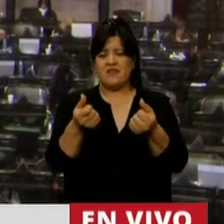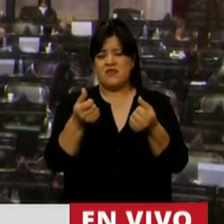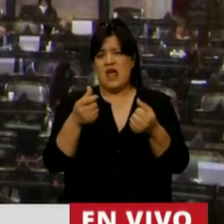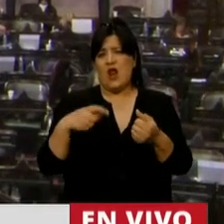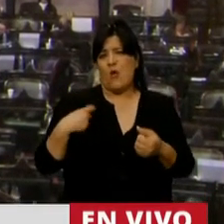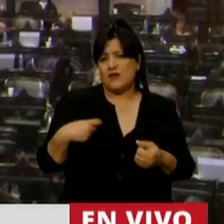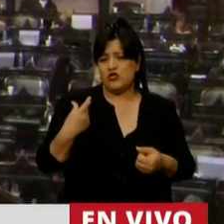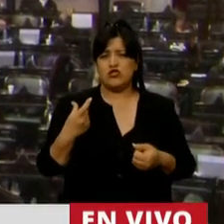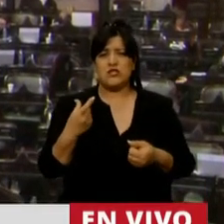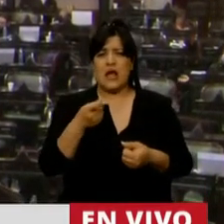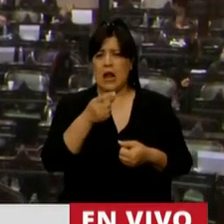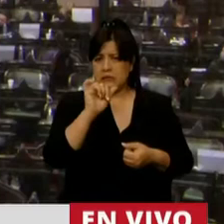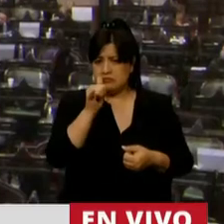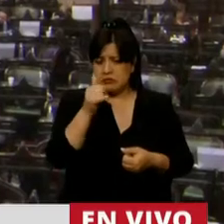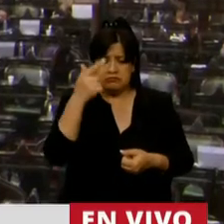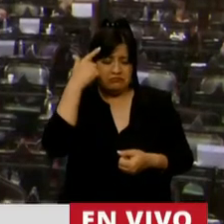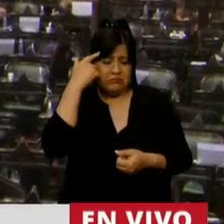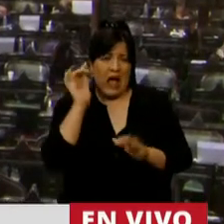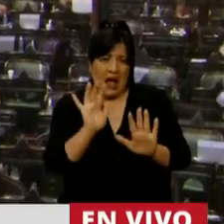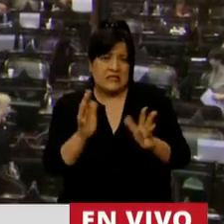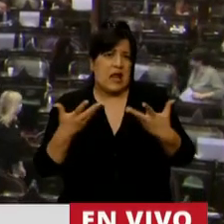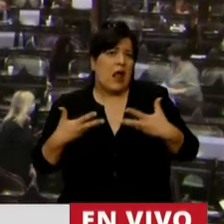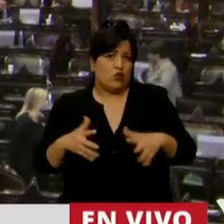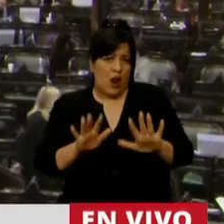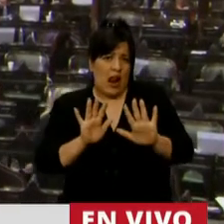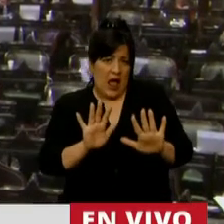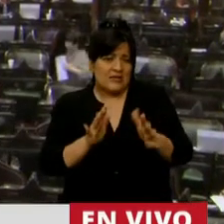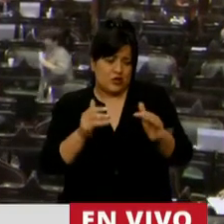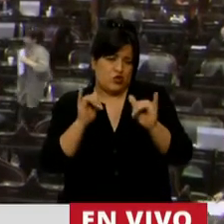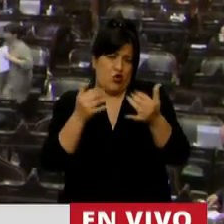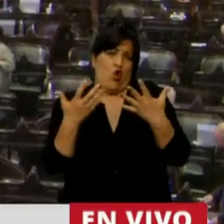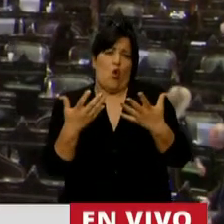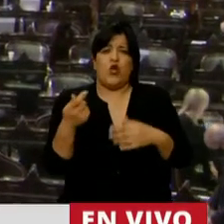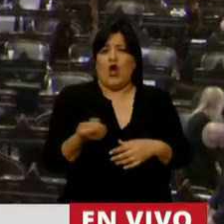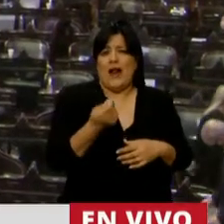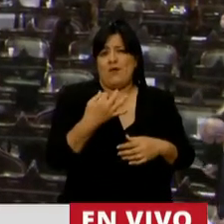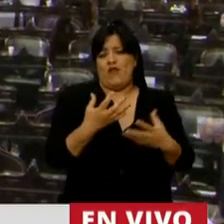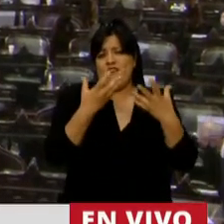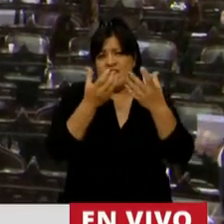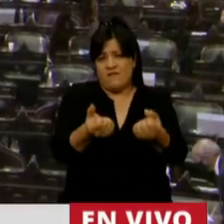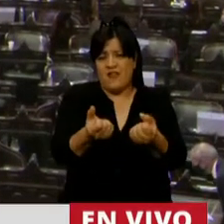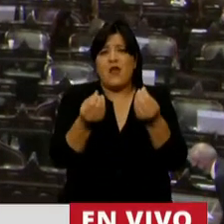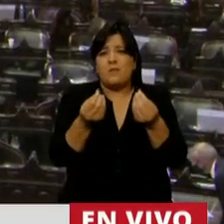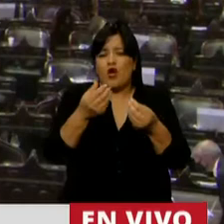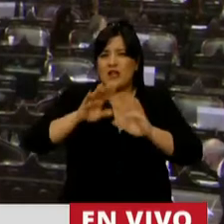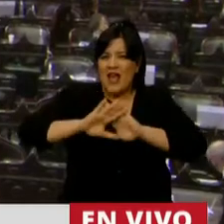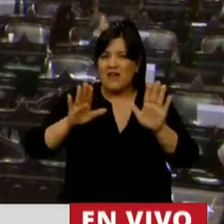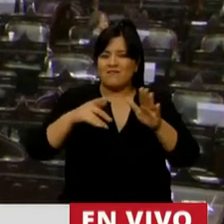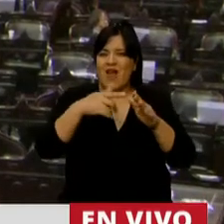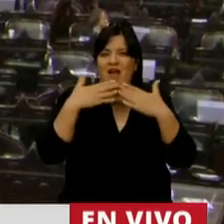sociales, y sería lógico, natural y bienvenido que lo defiendan, porque ha sido una conquista.